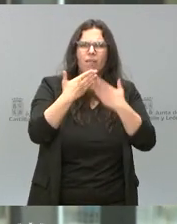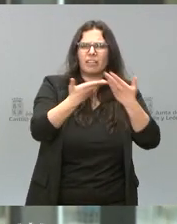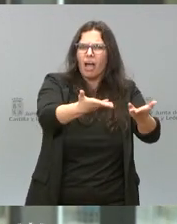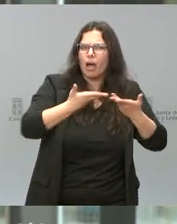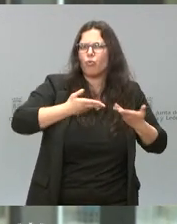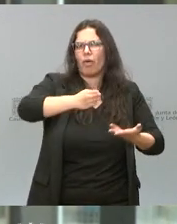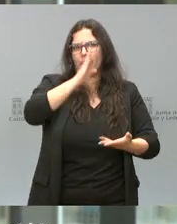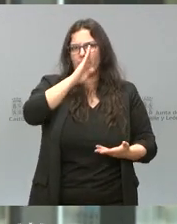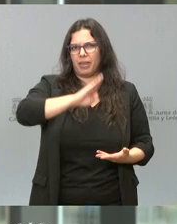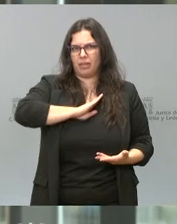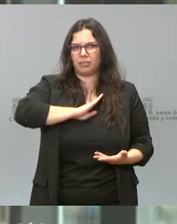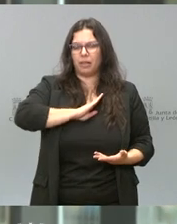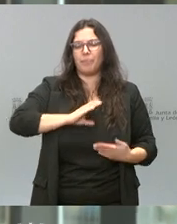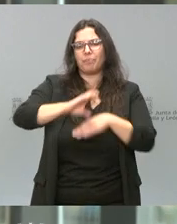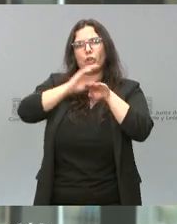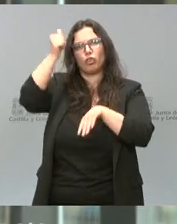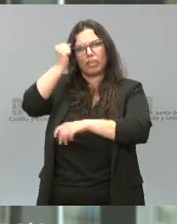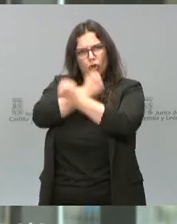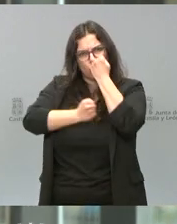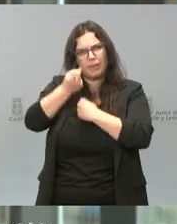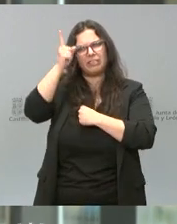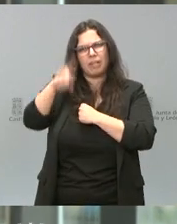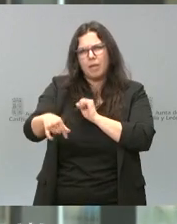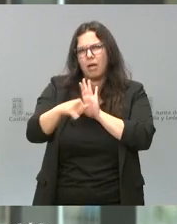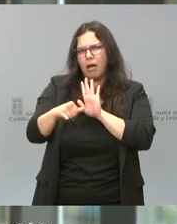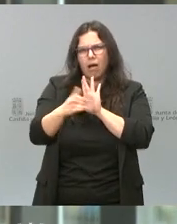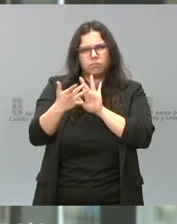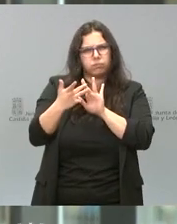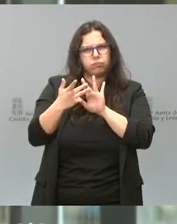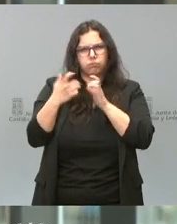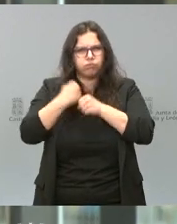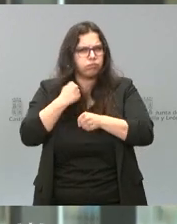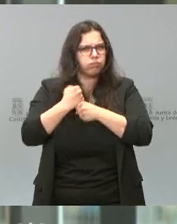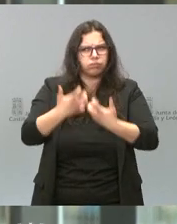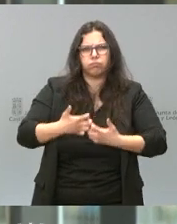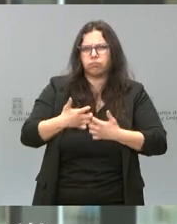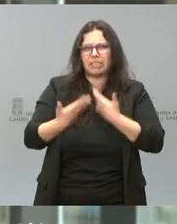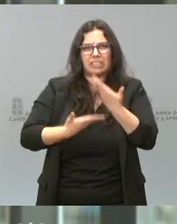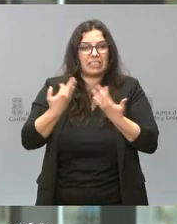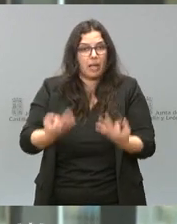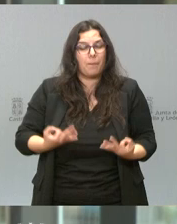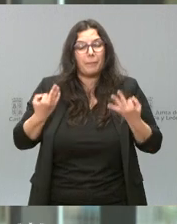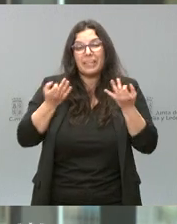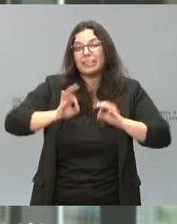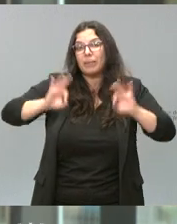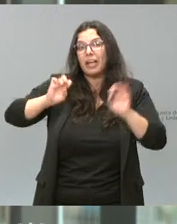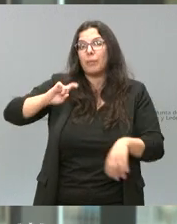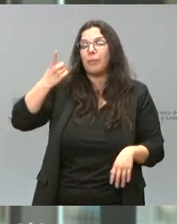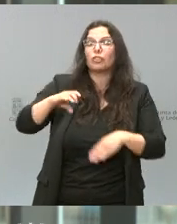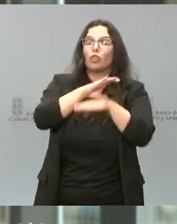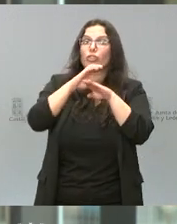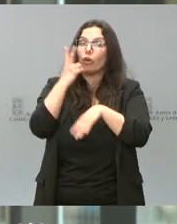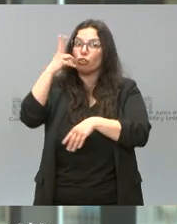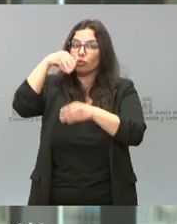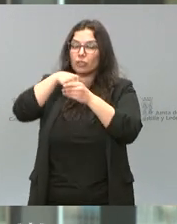directamente. Al consejero de Economía, que también estuvo al pie del cañón en todos los momentos, y especialmente a los dos consejeros que tiene la Junta de